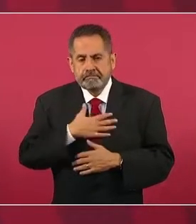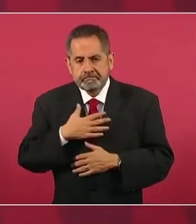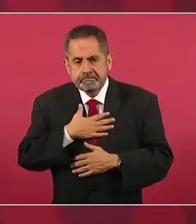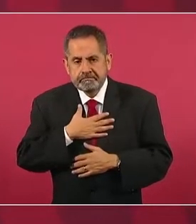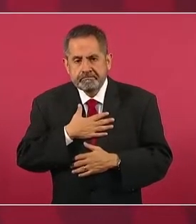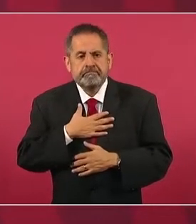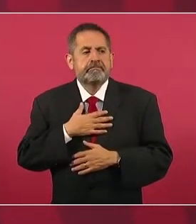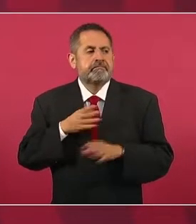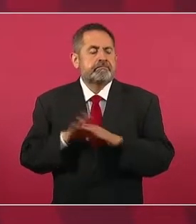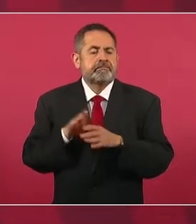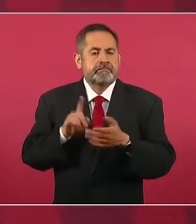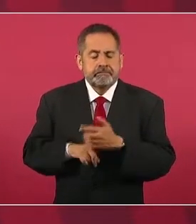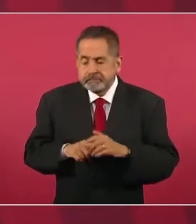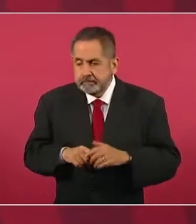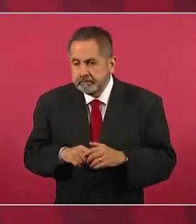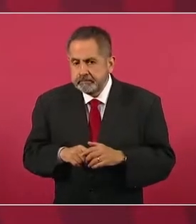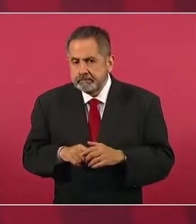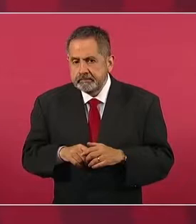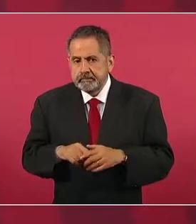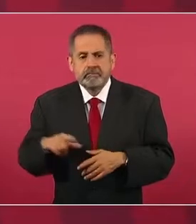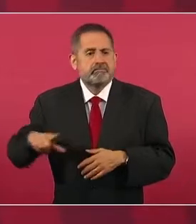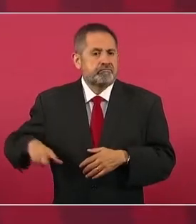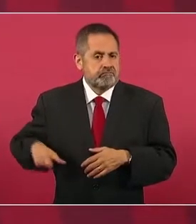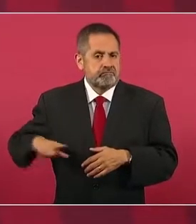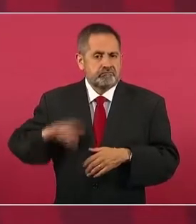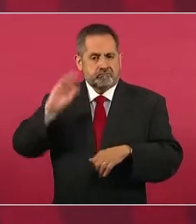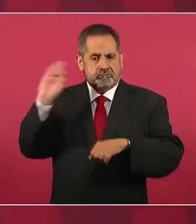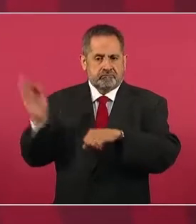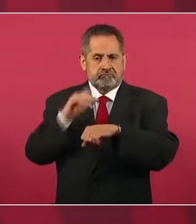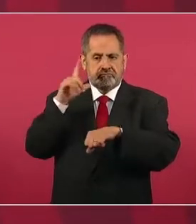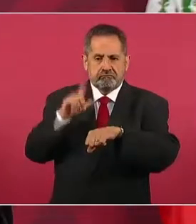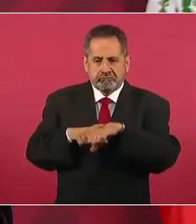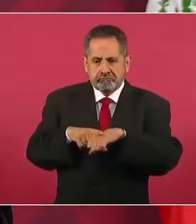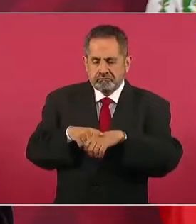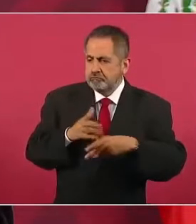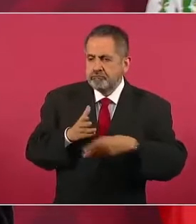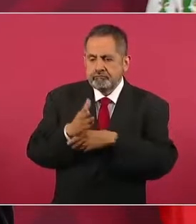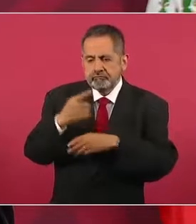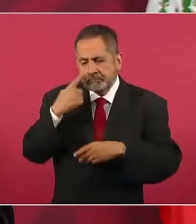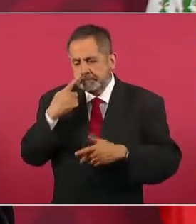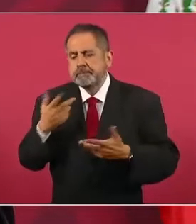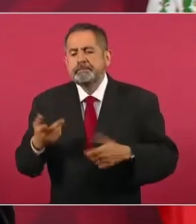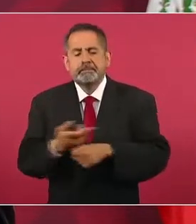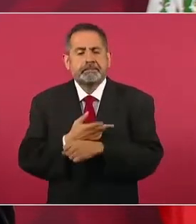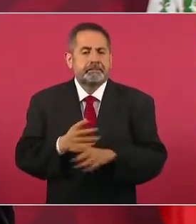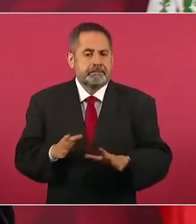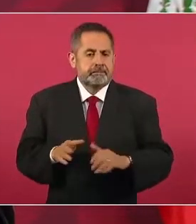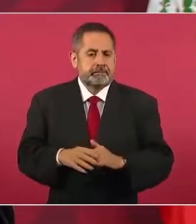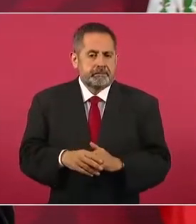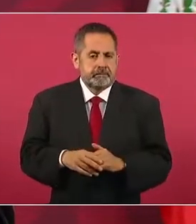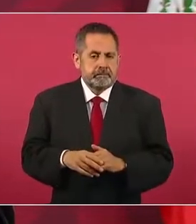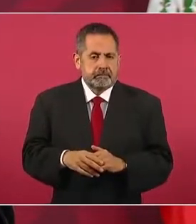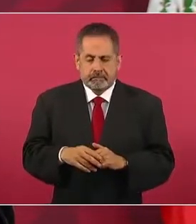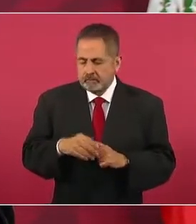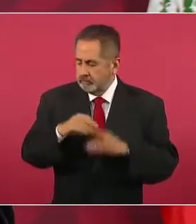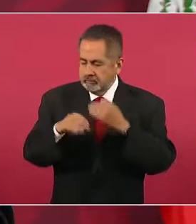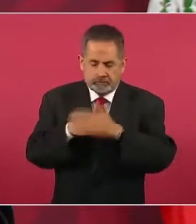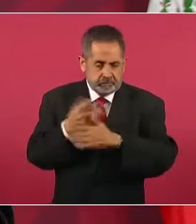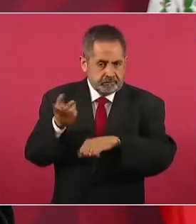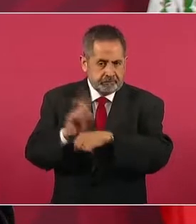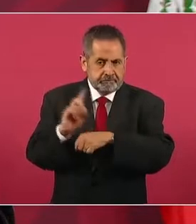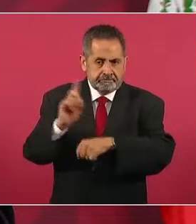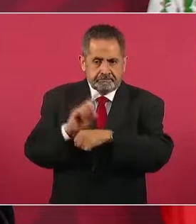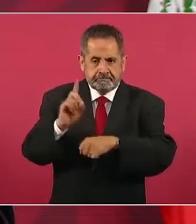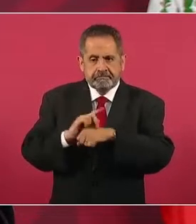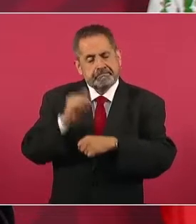del gobierno federal y los tratamos todos los días